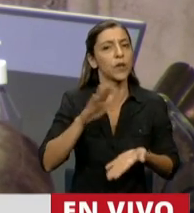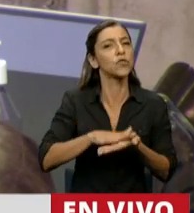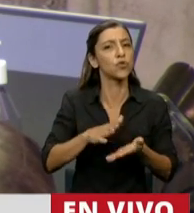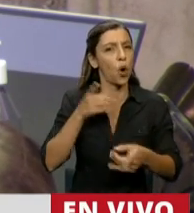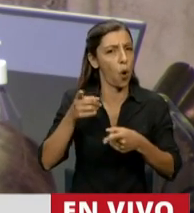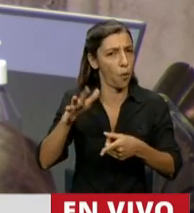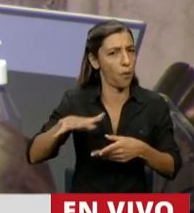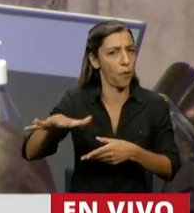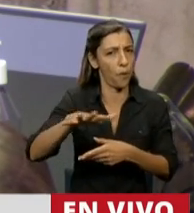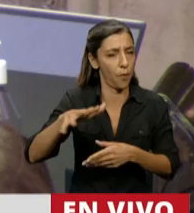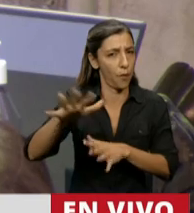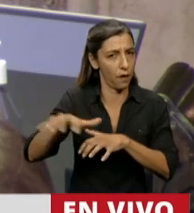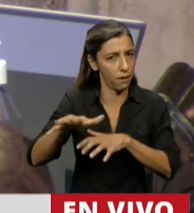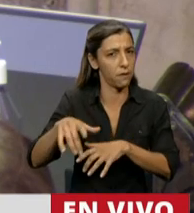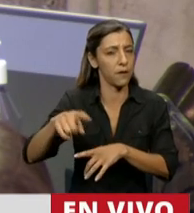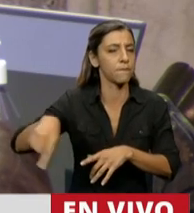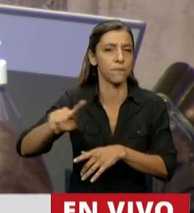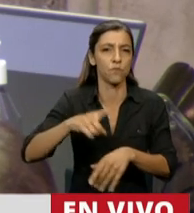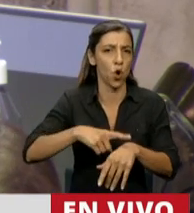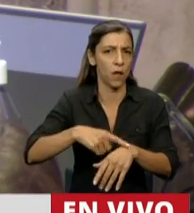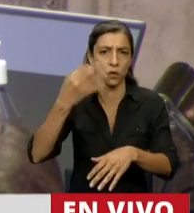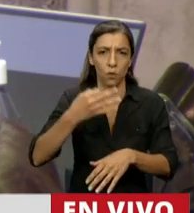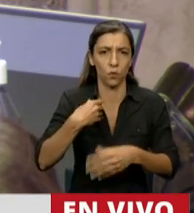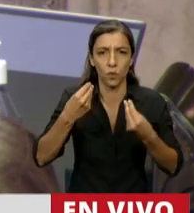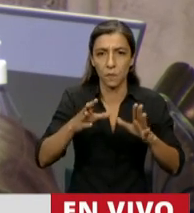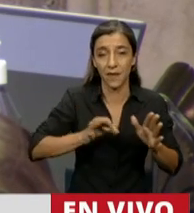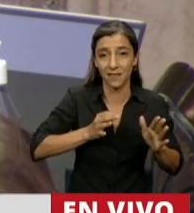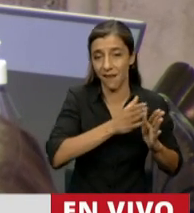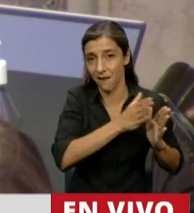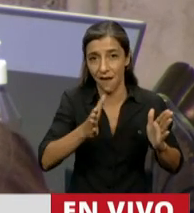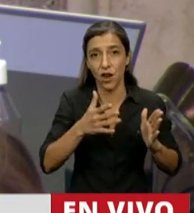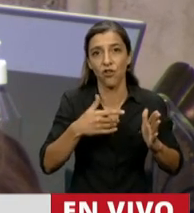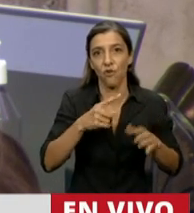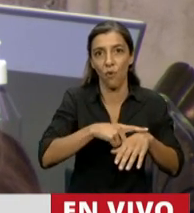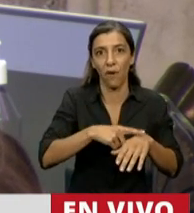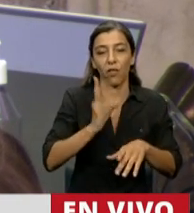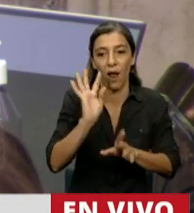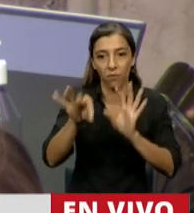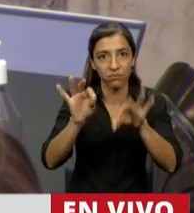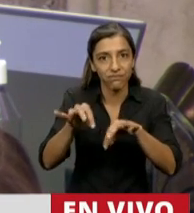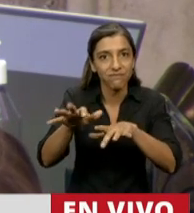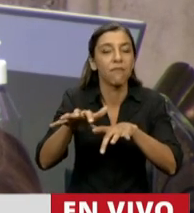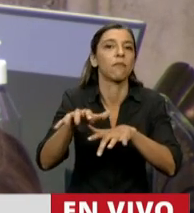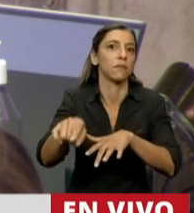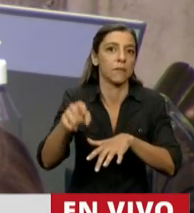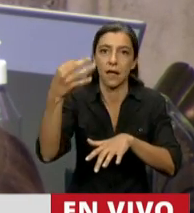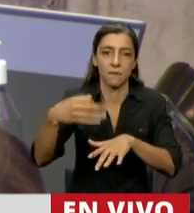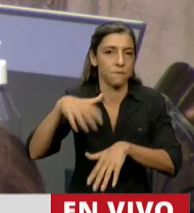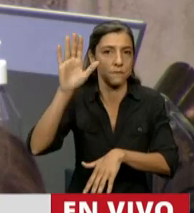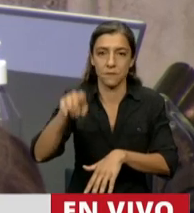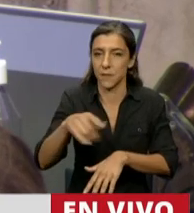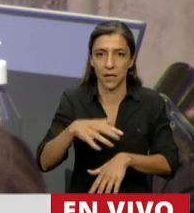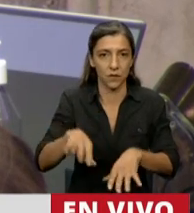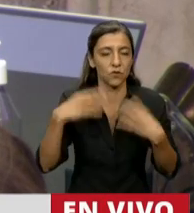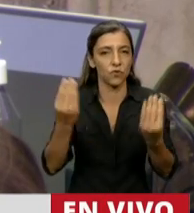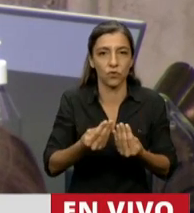sobre todo en la primera parte del año, en plena cosecha. Y han sido, sobre todo, más de